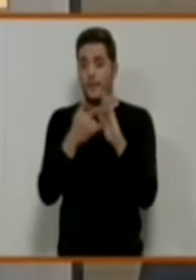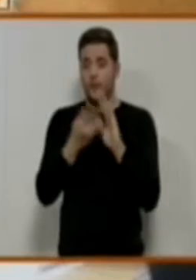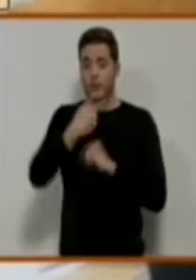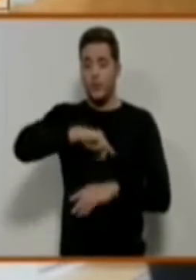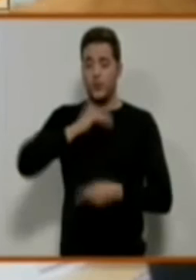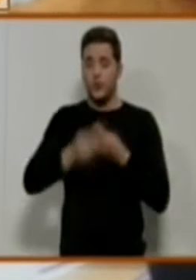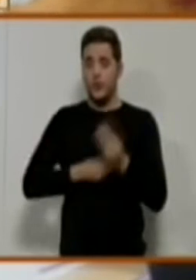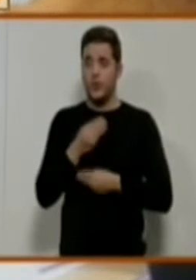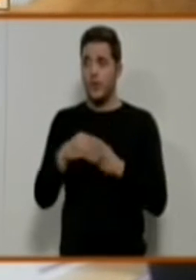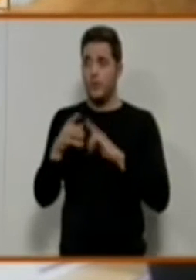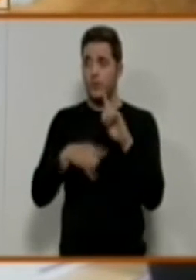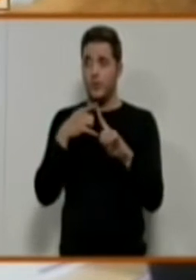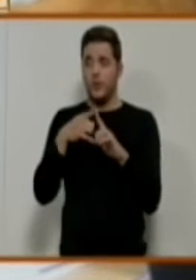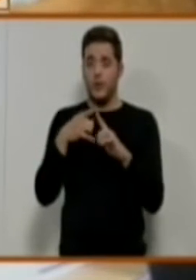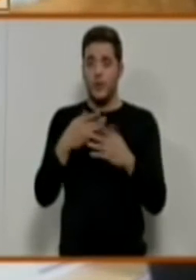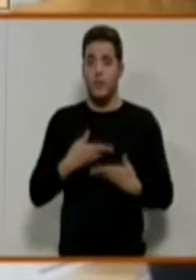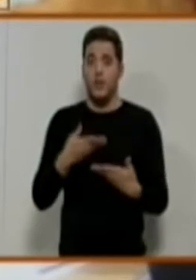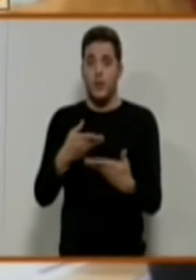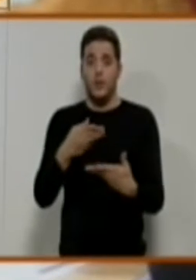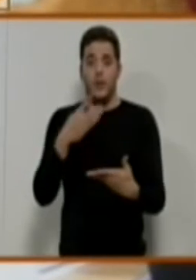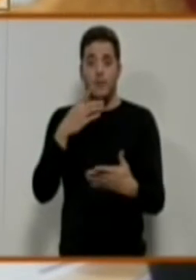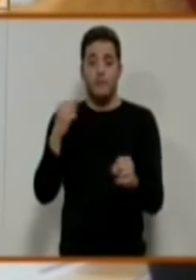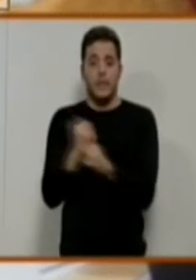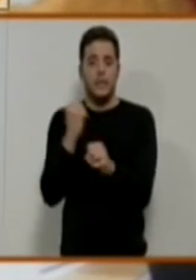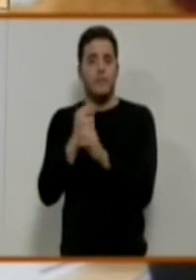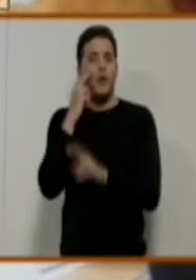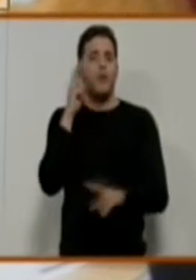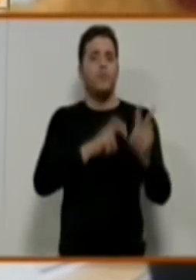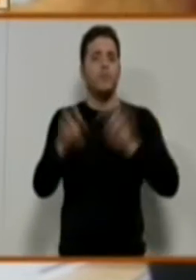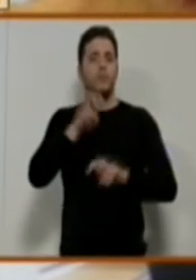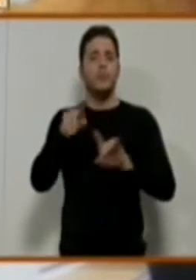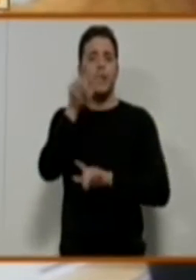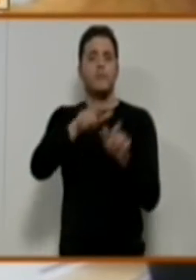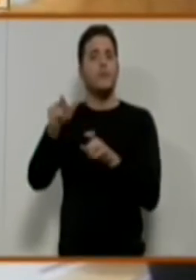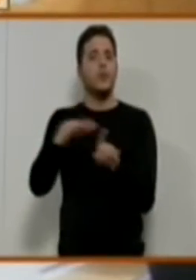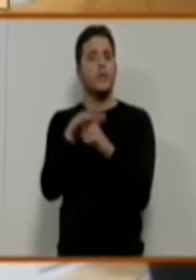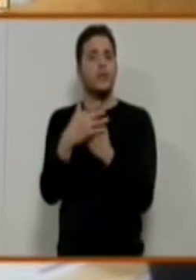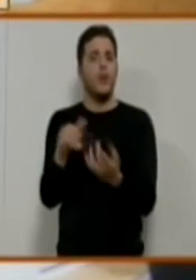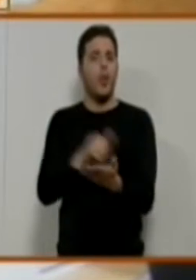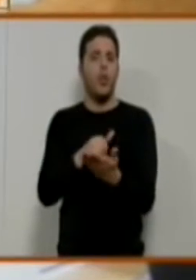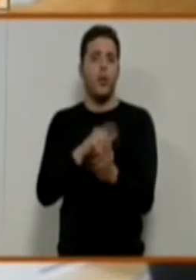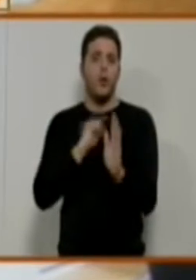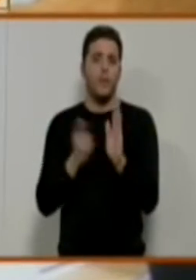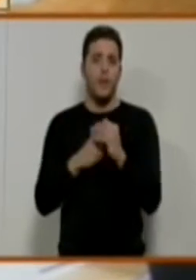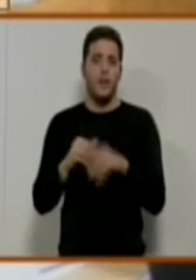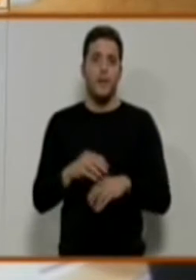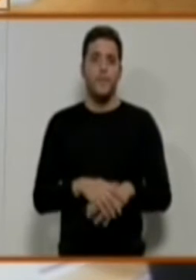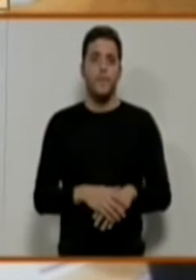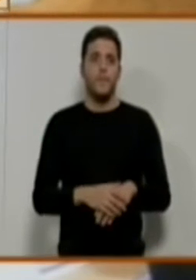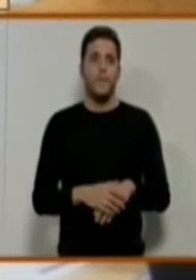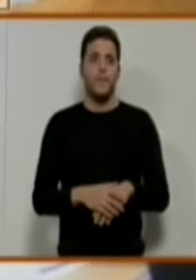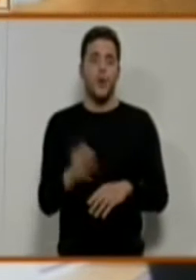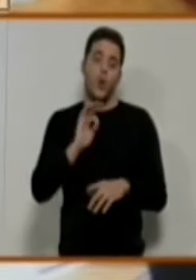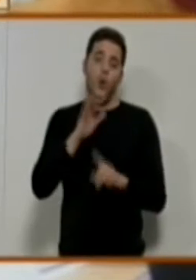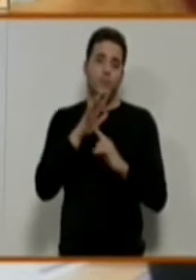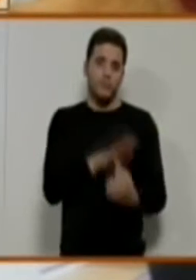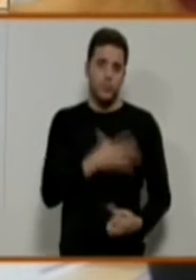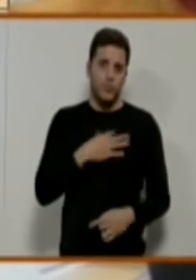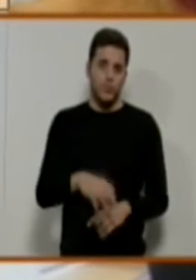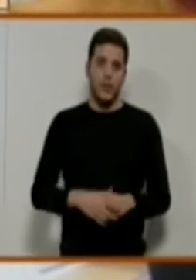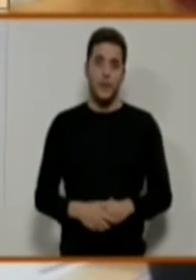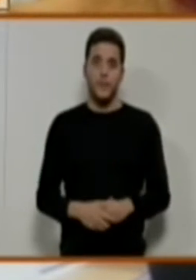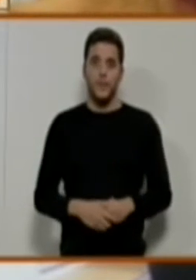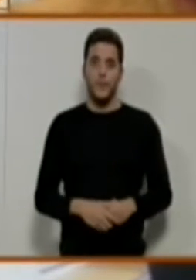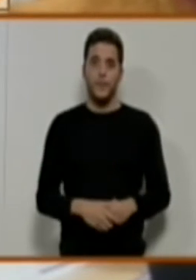ayudar a la búsqueda de empleo a las personas que tienen una situación de máxima vulnerabilidad o en riesgo de exclusión. Desde la